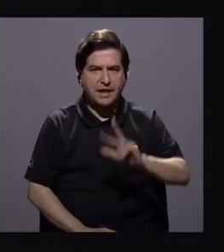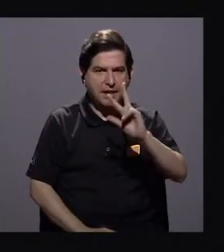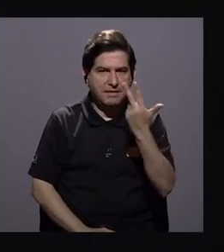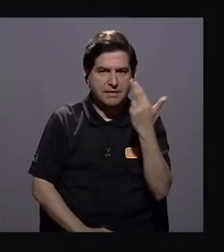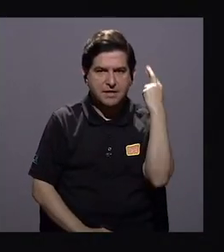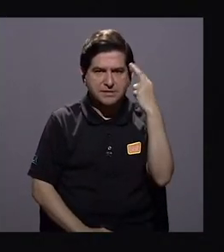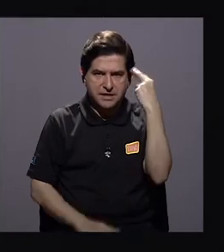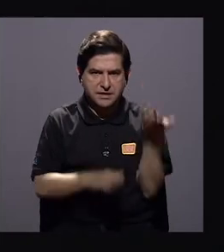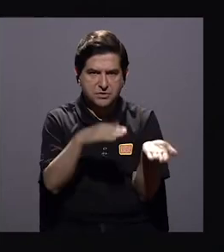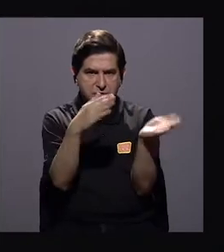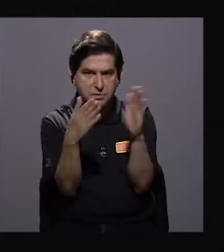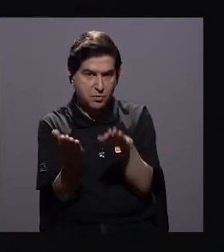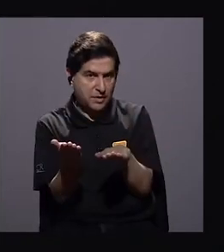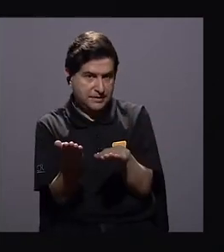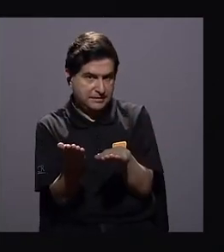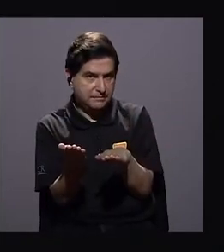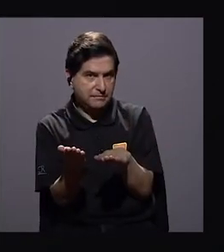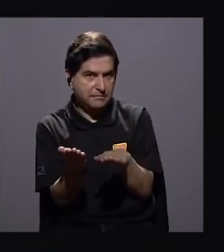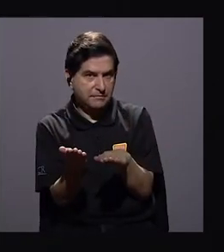Tercera causa de muerte,